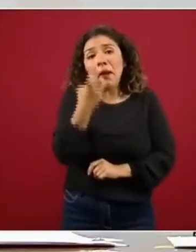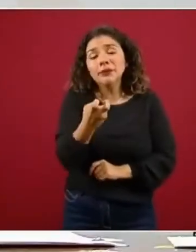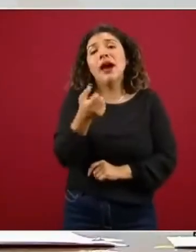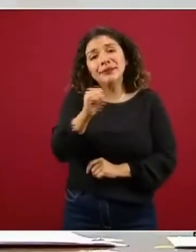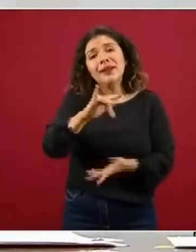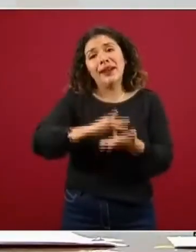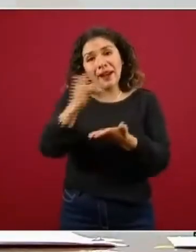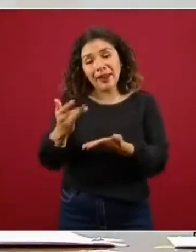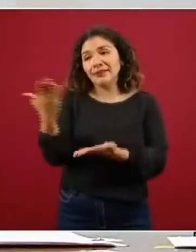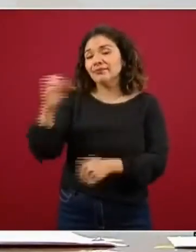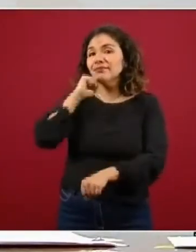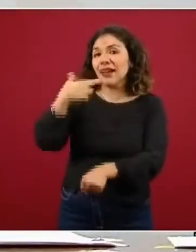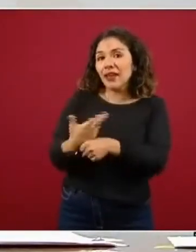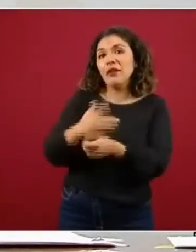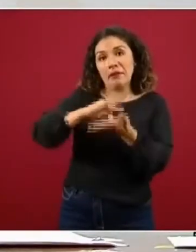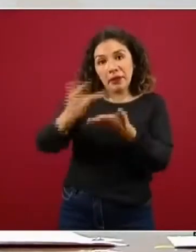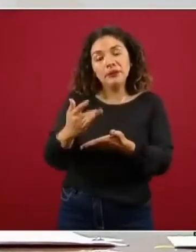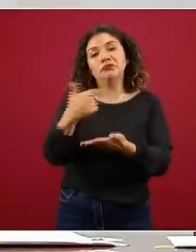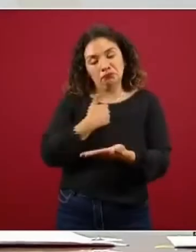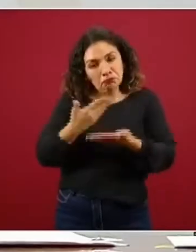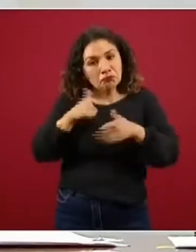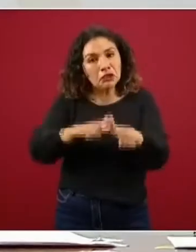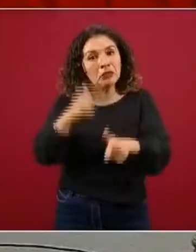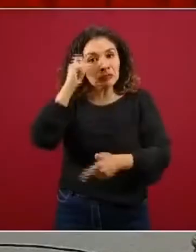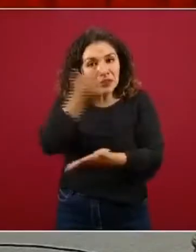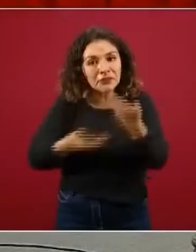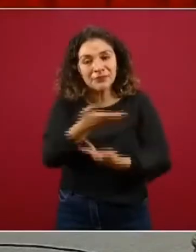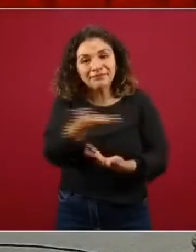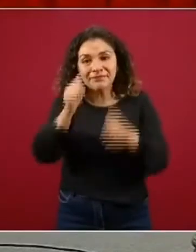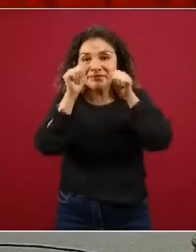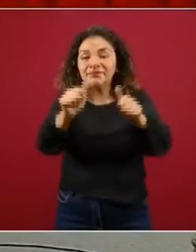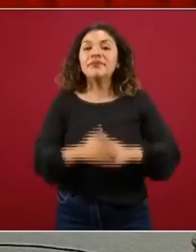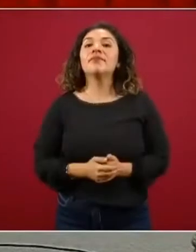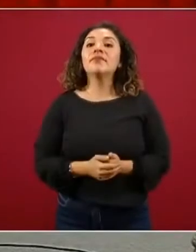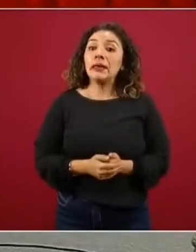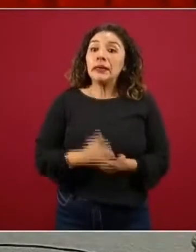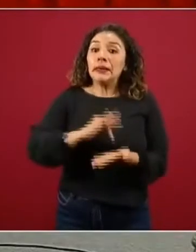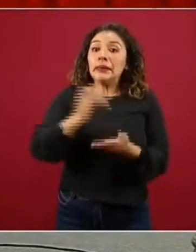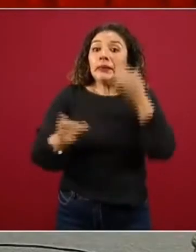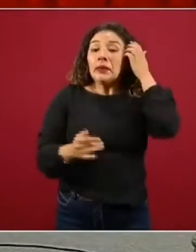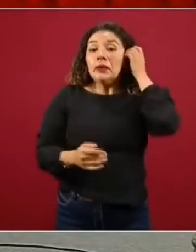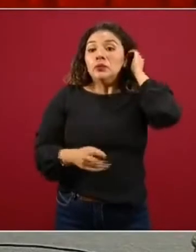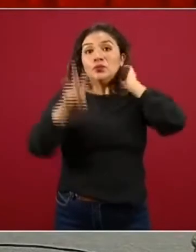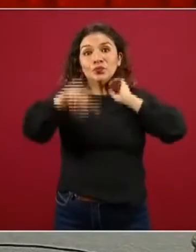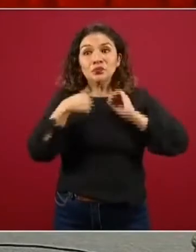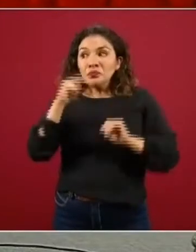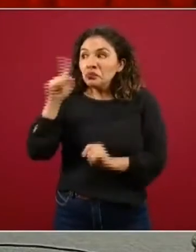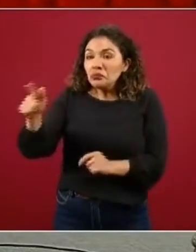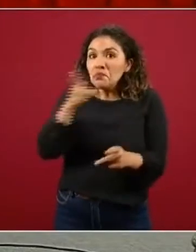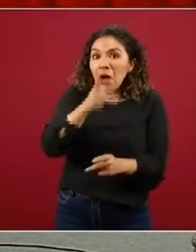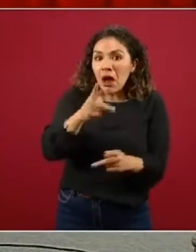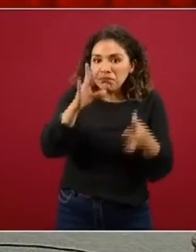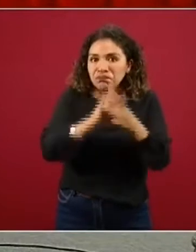gracias gracias secretario y estamos a la orden de todos ustedes. Muchas gracias Mara Teresa y nos consta que sus palabras